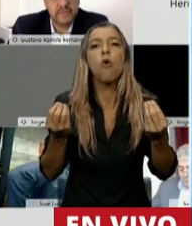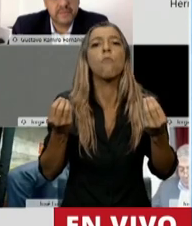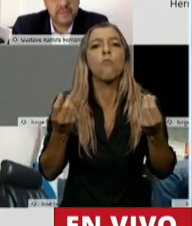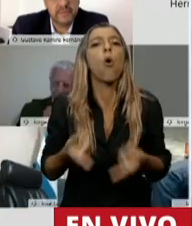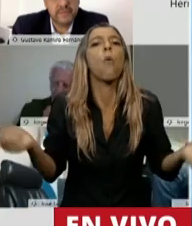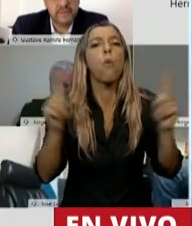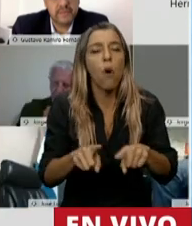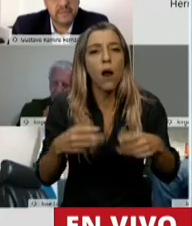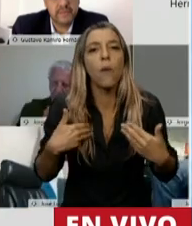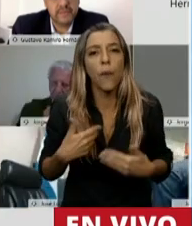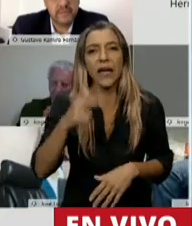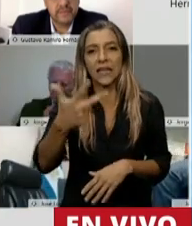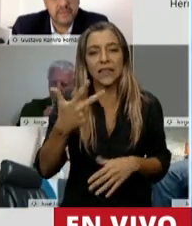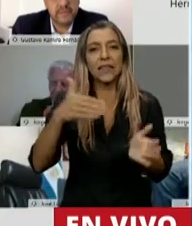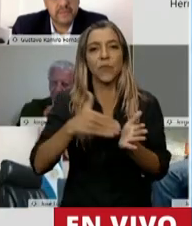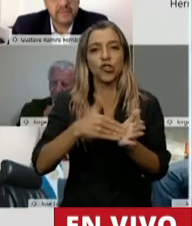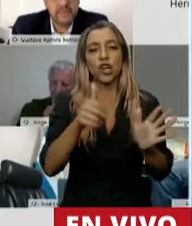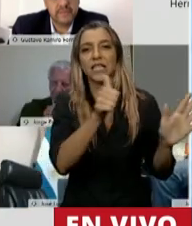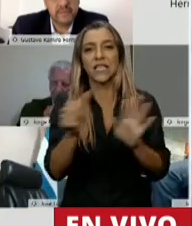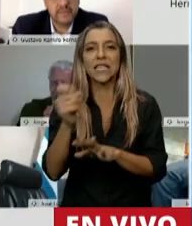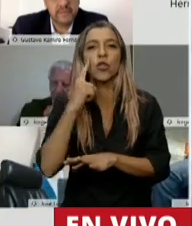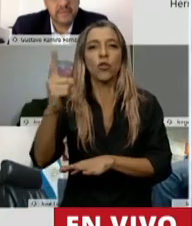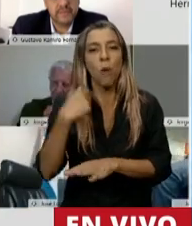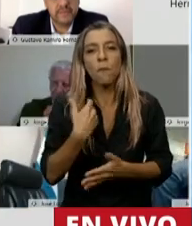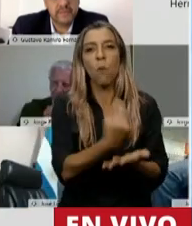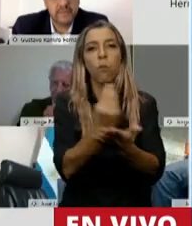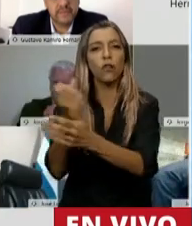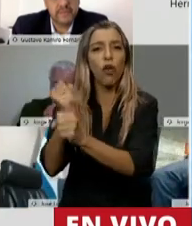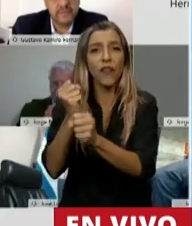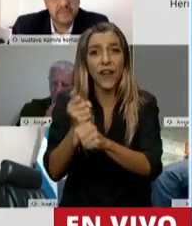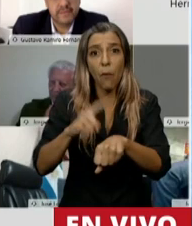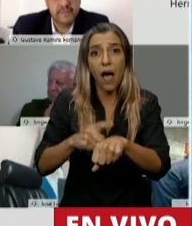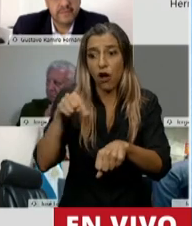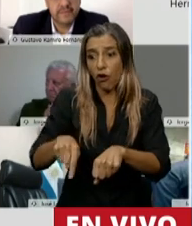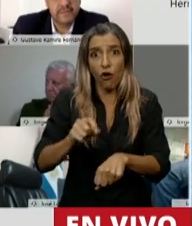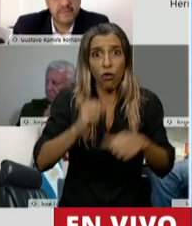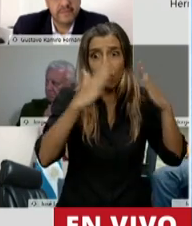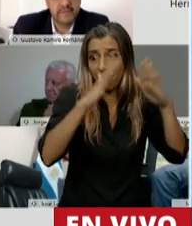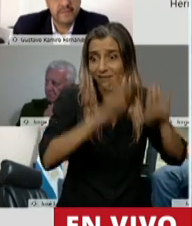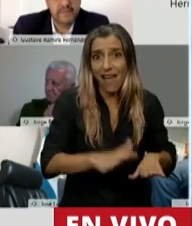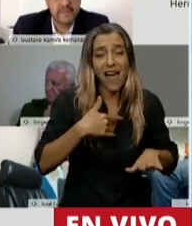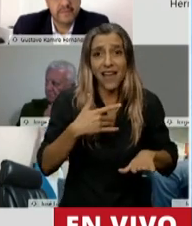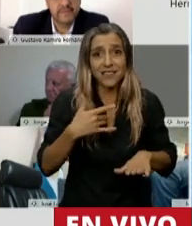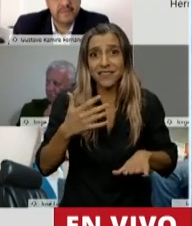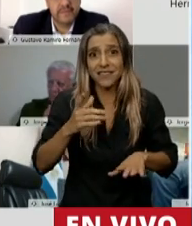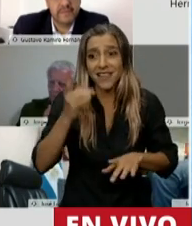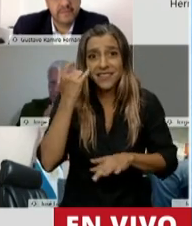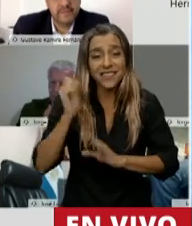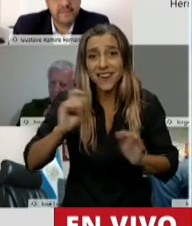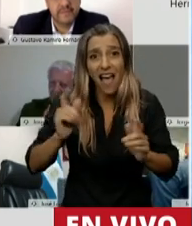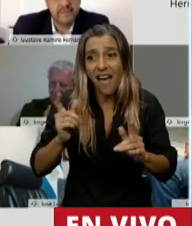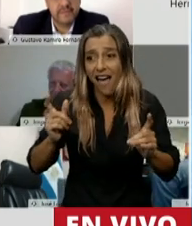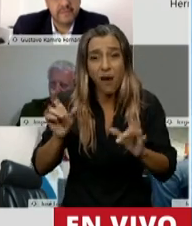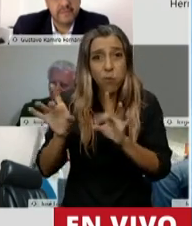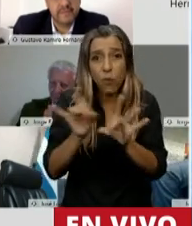3.600.000 puestos de trabajo que se han perdido en esta cuarentena? ¿Cómo vamos a lograr recuperar las